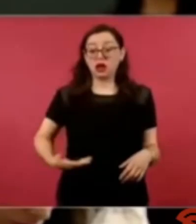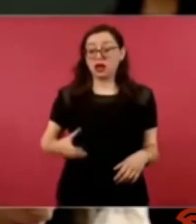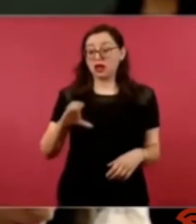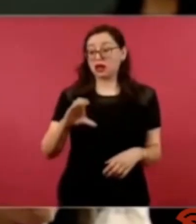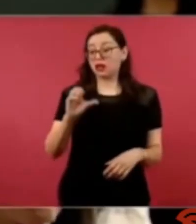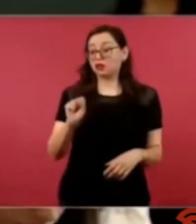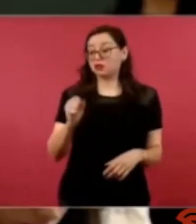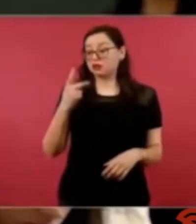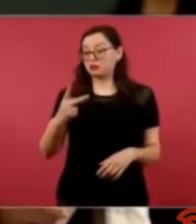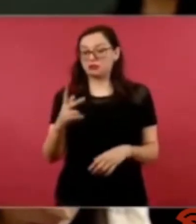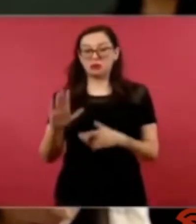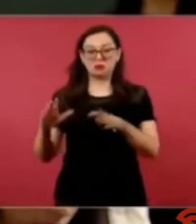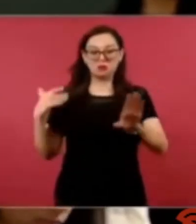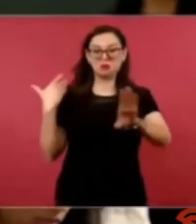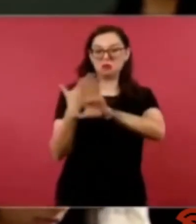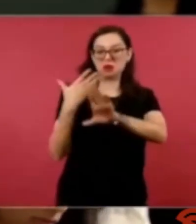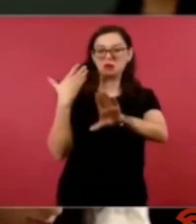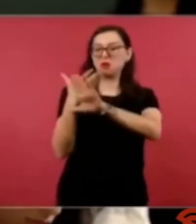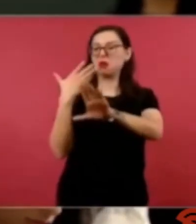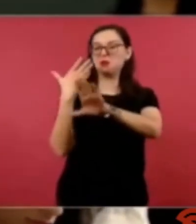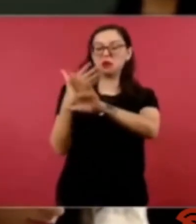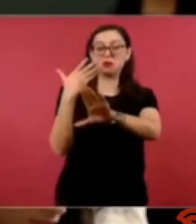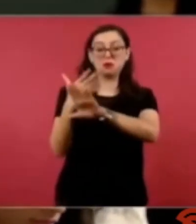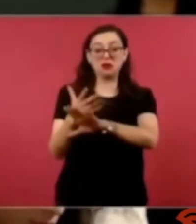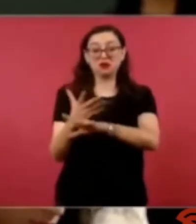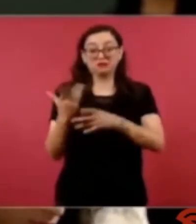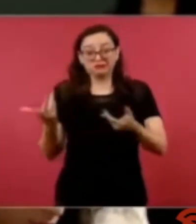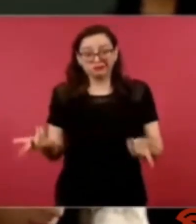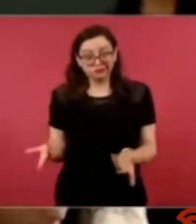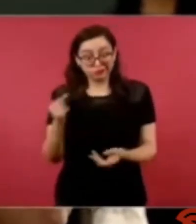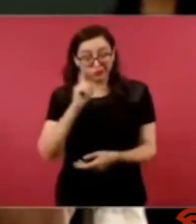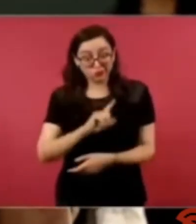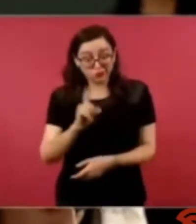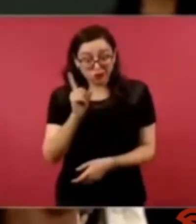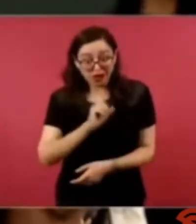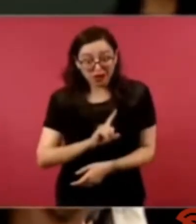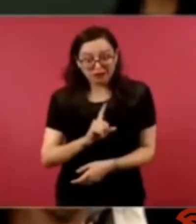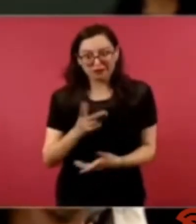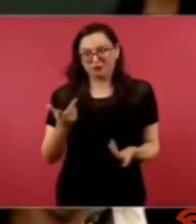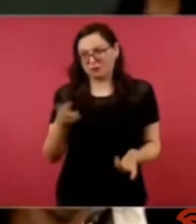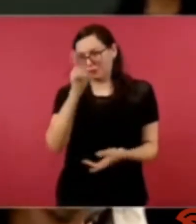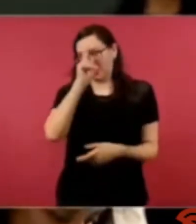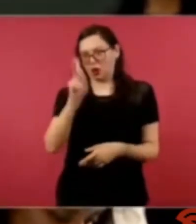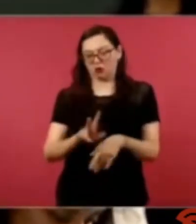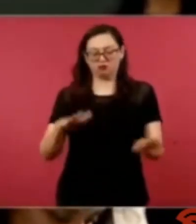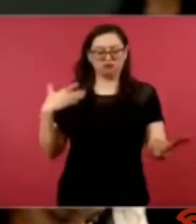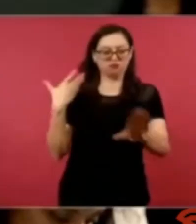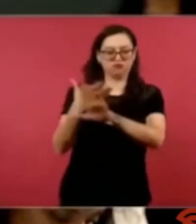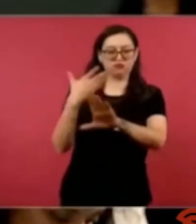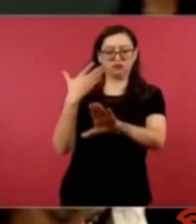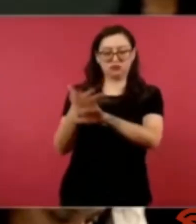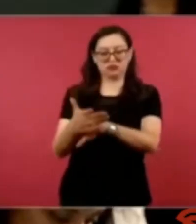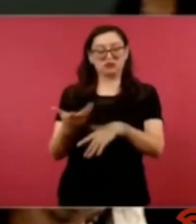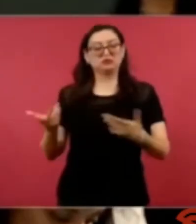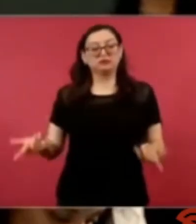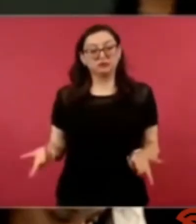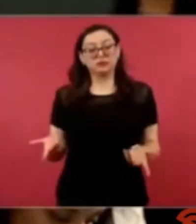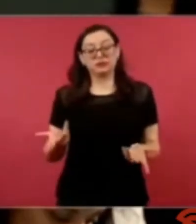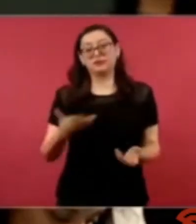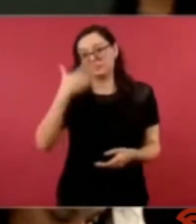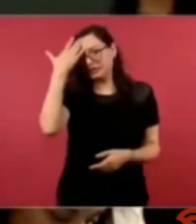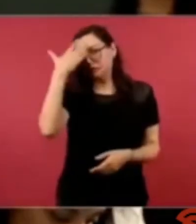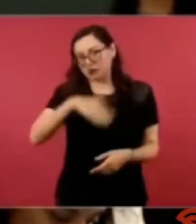de tono misógino porque creo que es evidente lo grosero de las campañas contra la